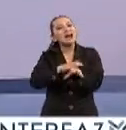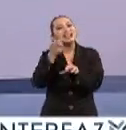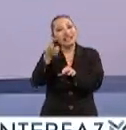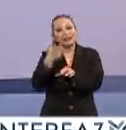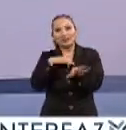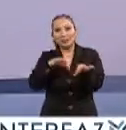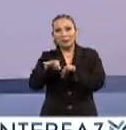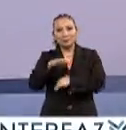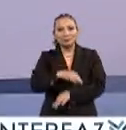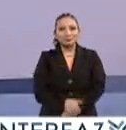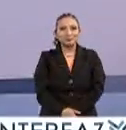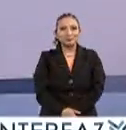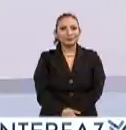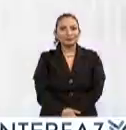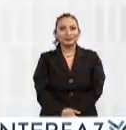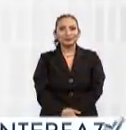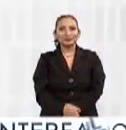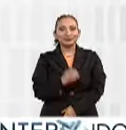sobre esta labor.